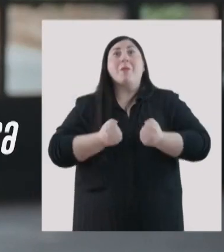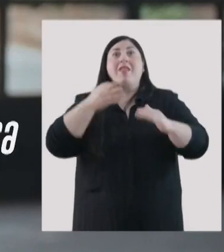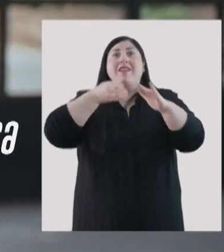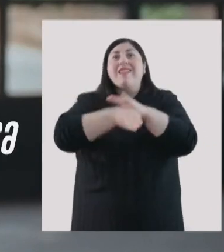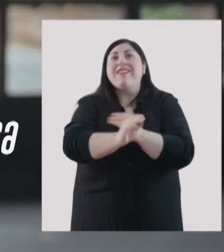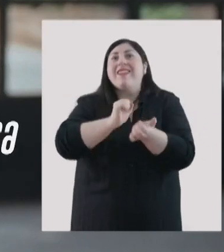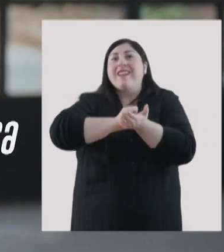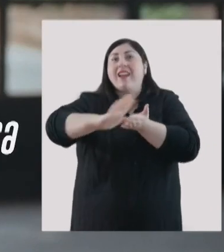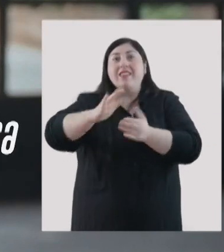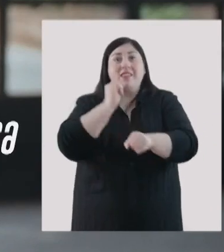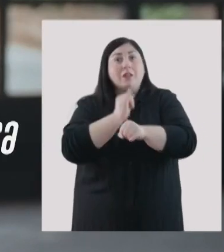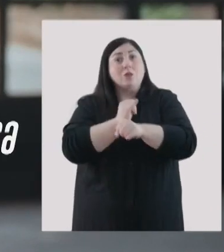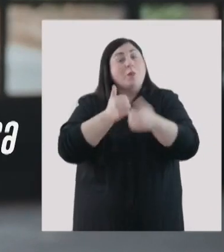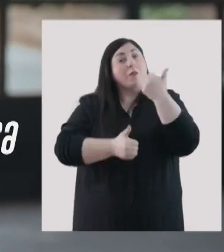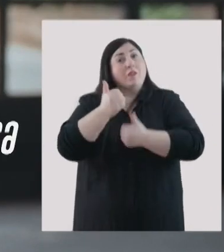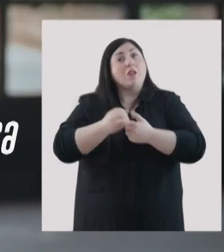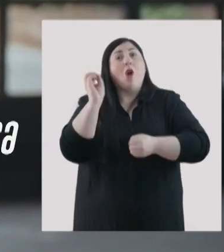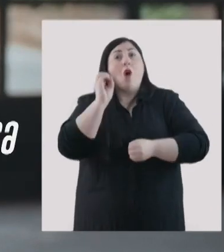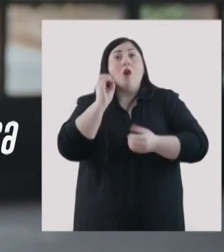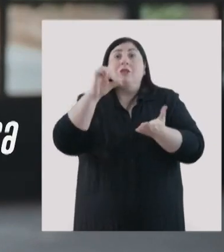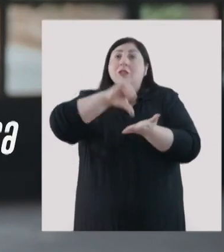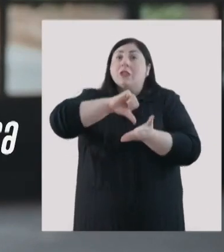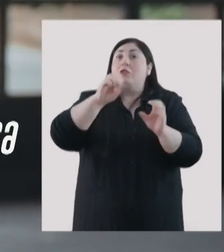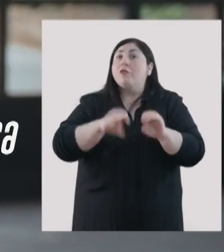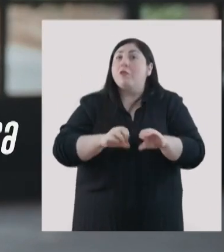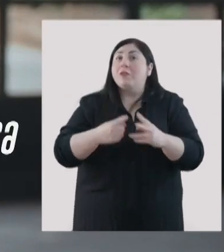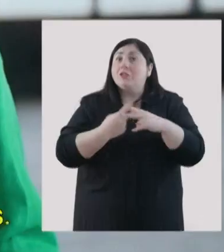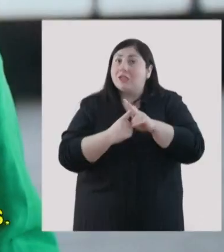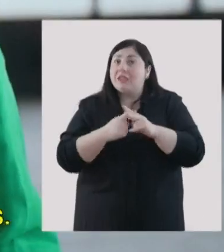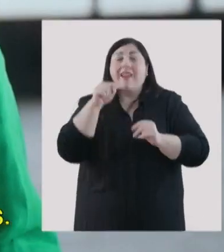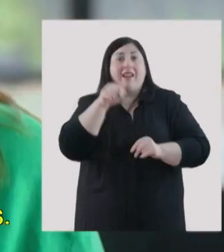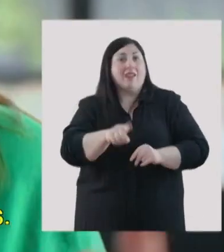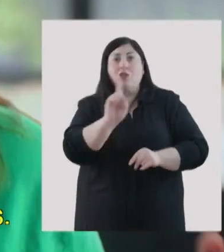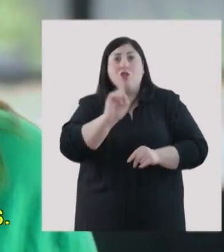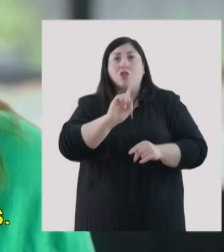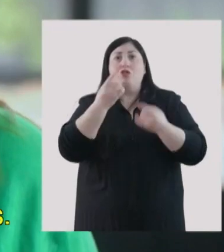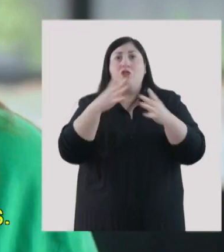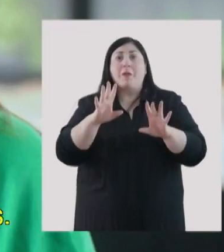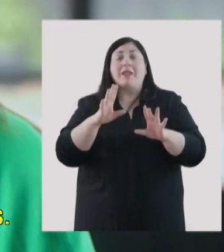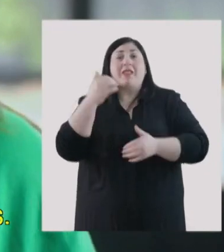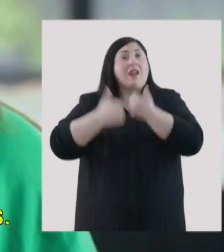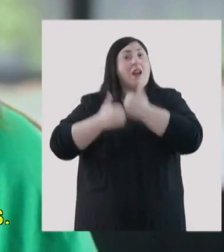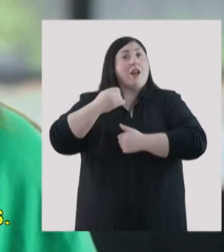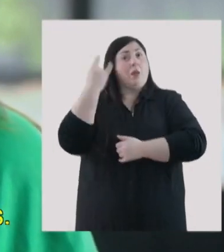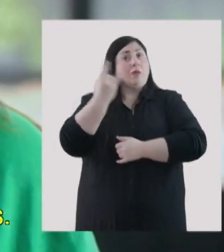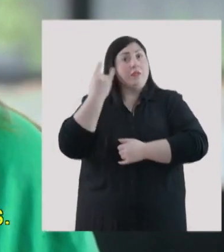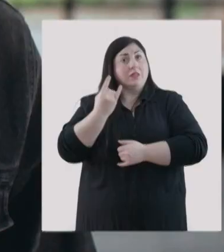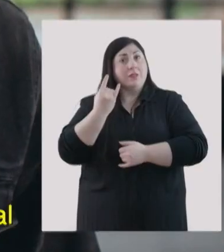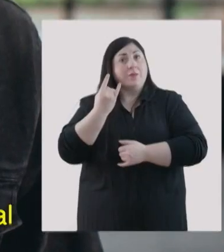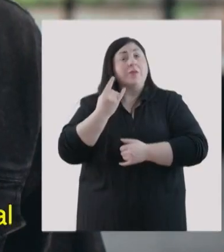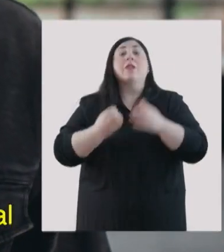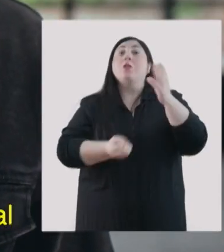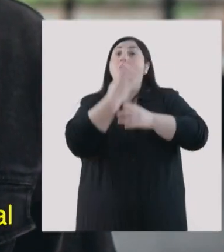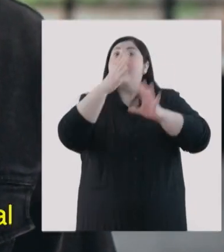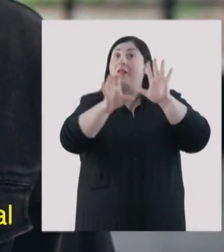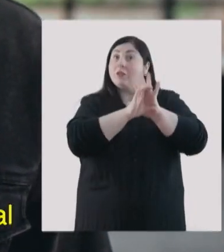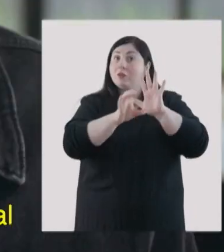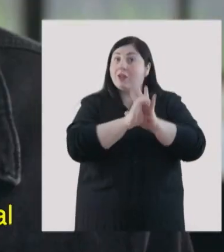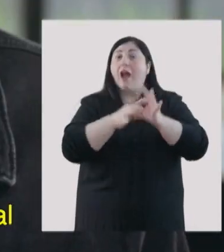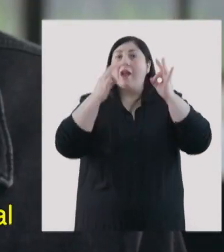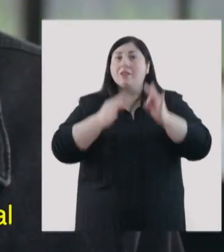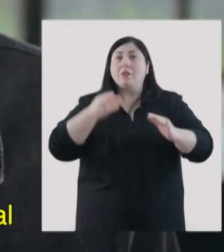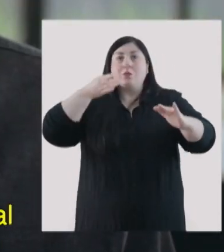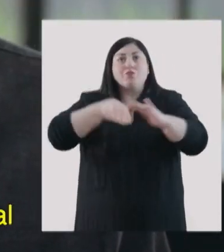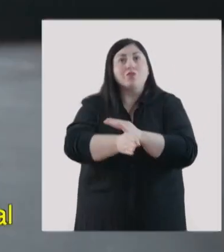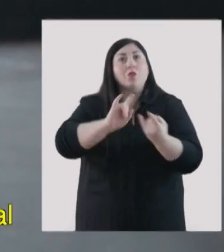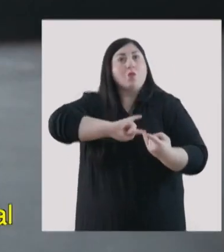que pueden ir gratis a un instituto profesional o a un centro de formación técnica. Esto ya no es solo para las carreras universitarias. La nueva constitución